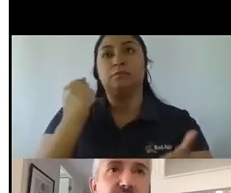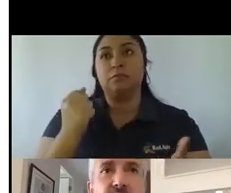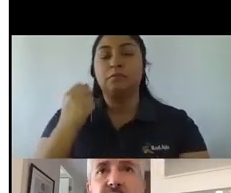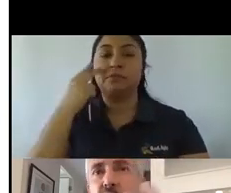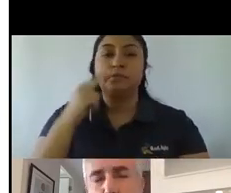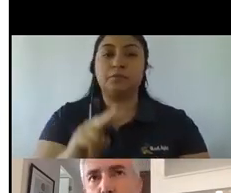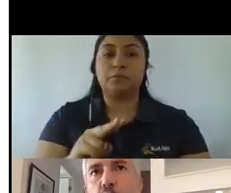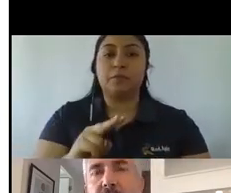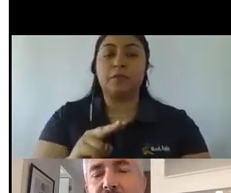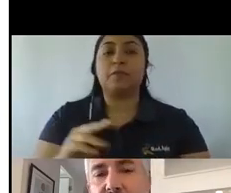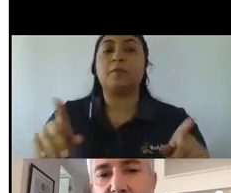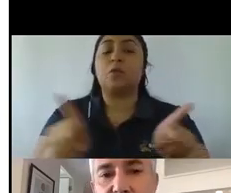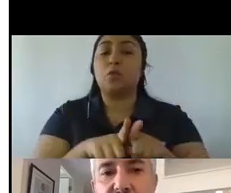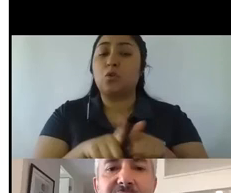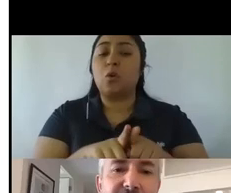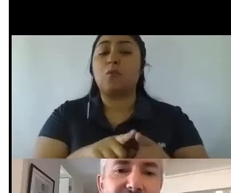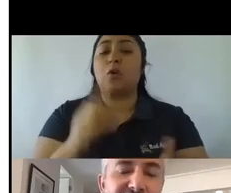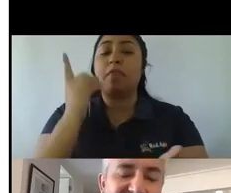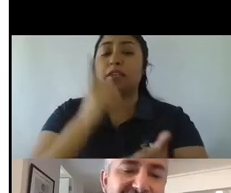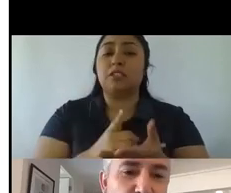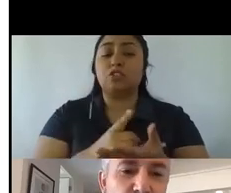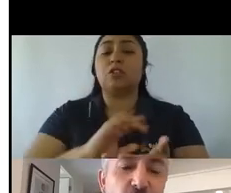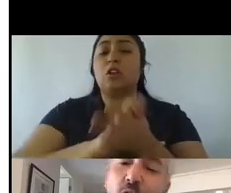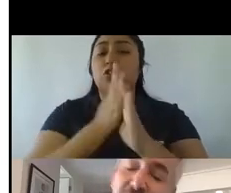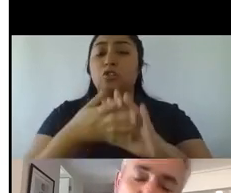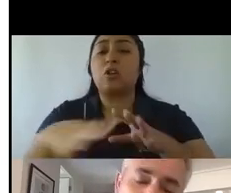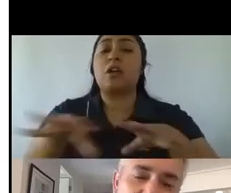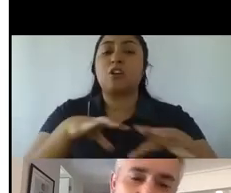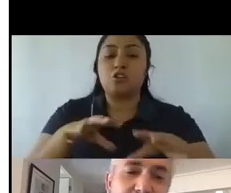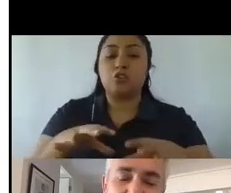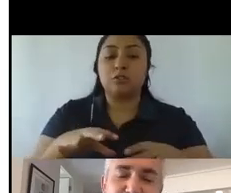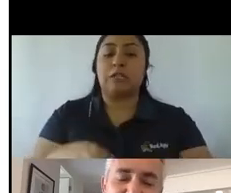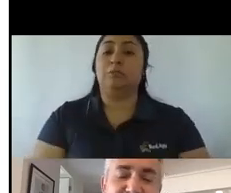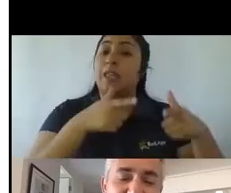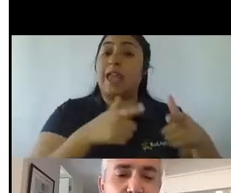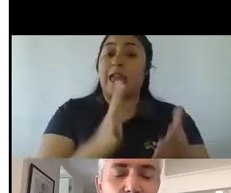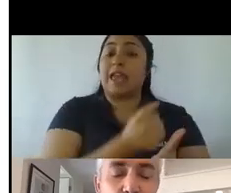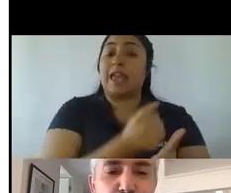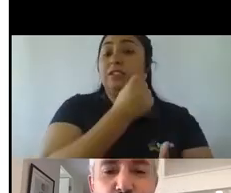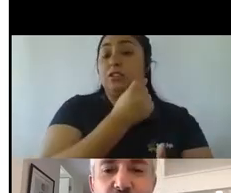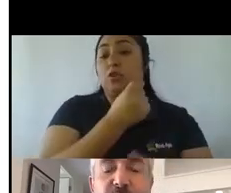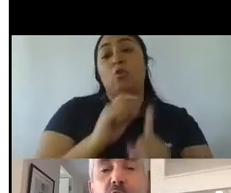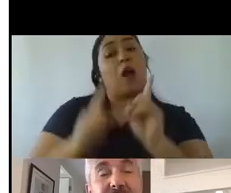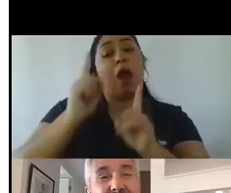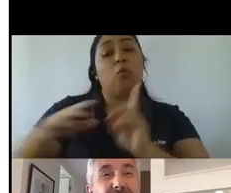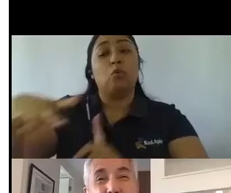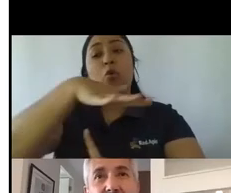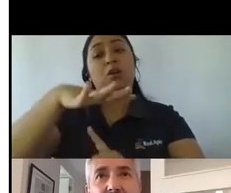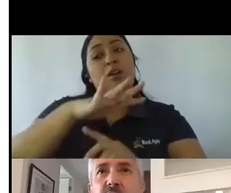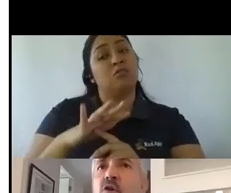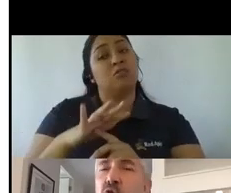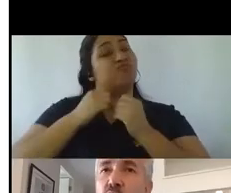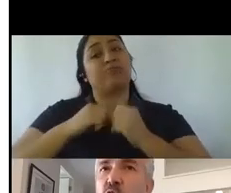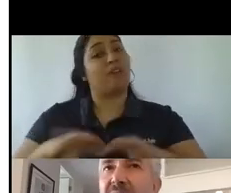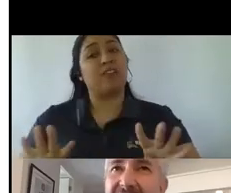decisiones o todas esas acciones tienen éxito o, en algunos casos, son fracasos rotundos, y vamos a tratar de despejar